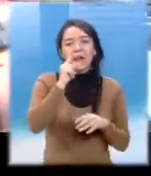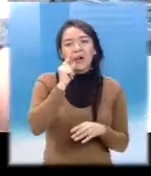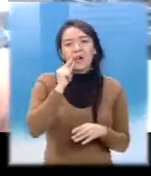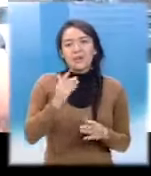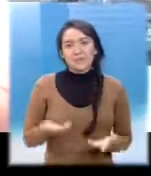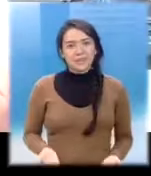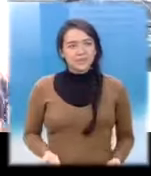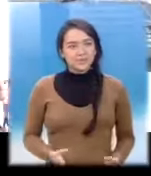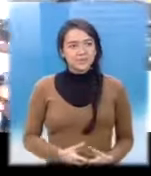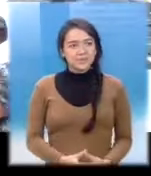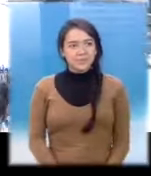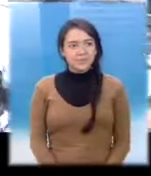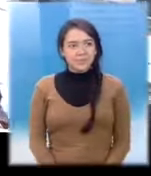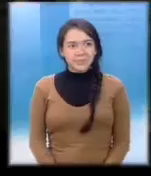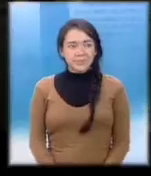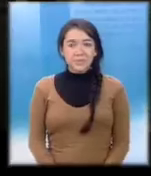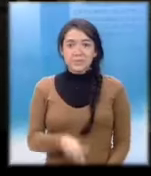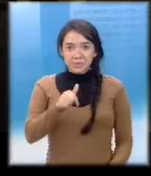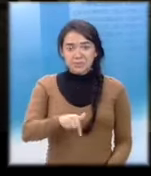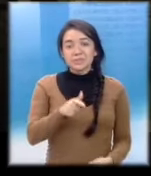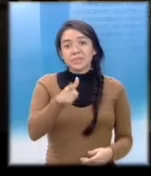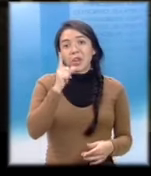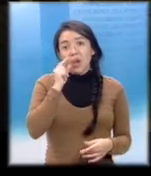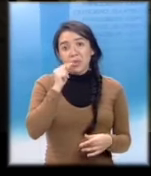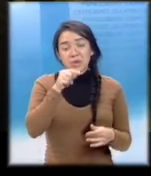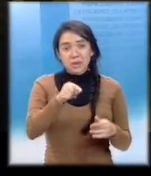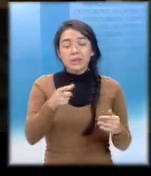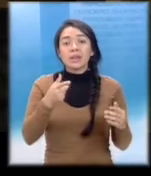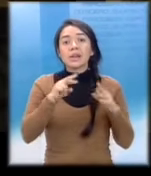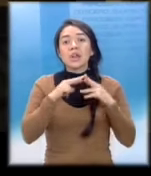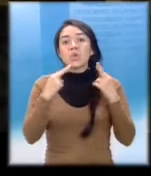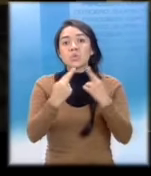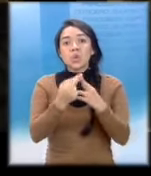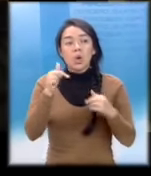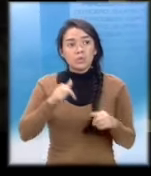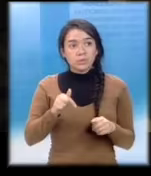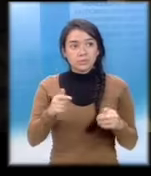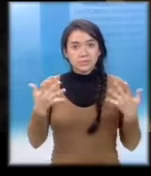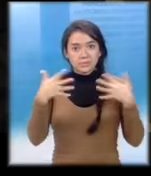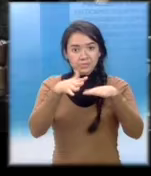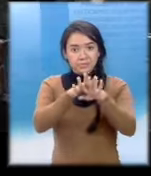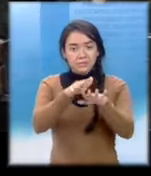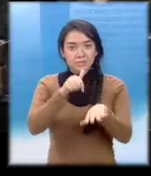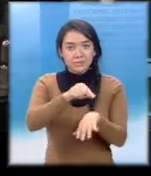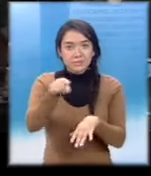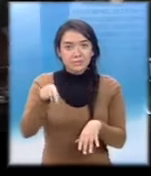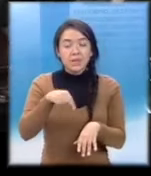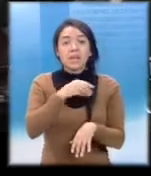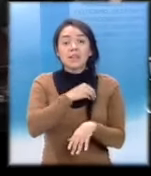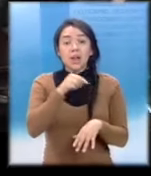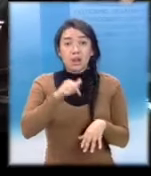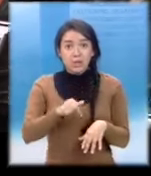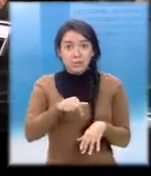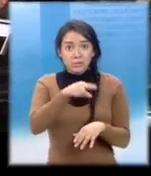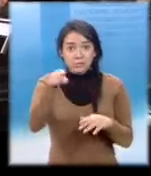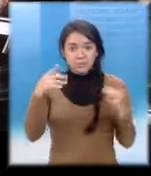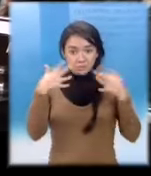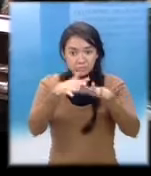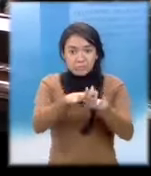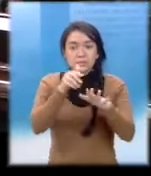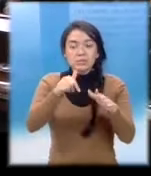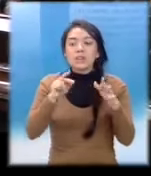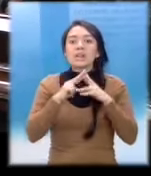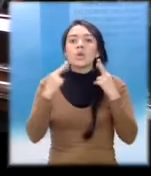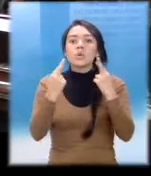El atribulado contador Se reunió a puerta cerrada Con los mandamases del congreso Y oh sorpresa Después del